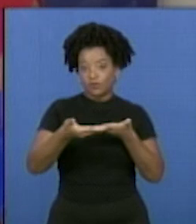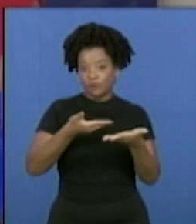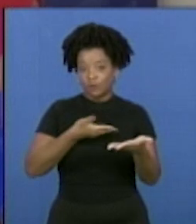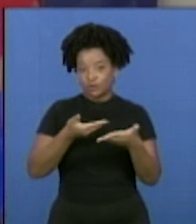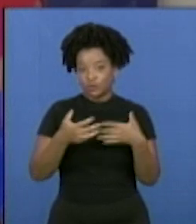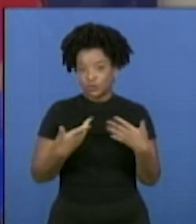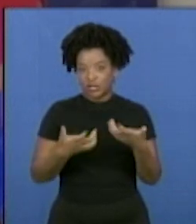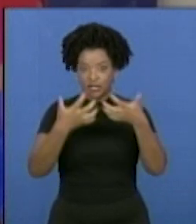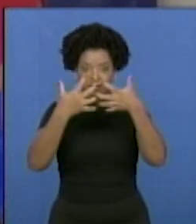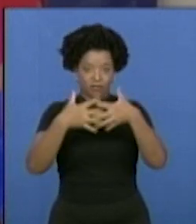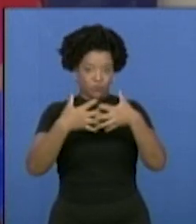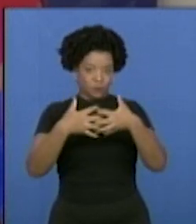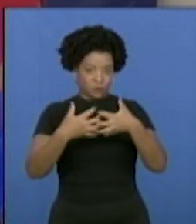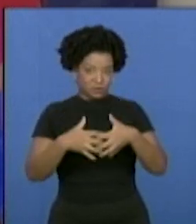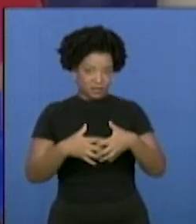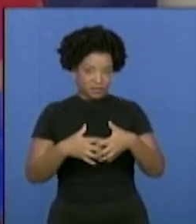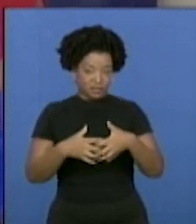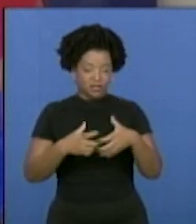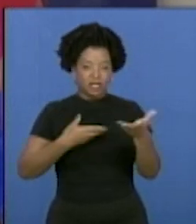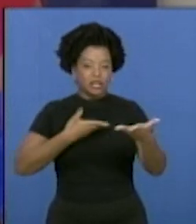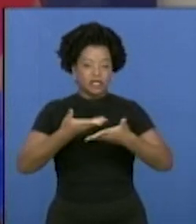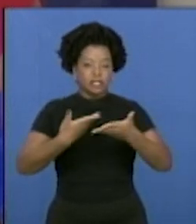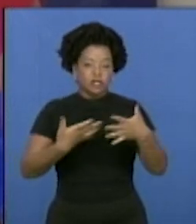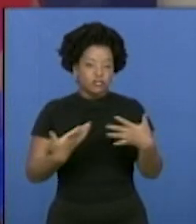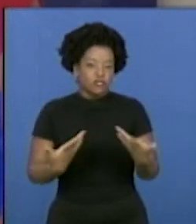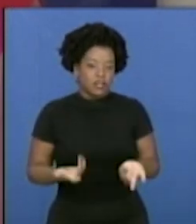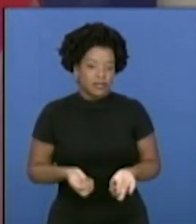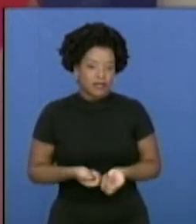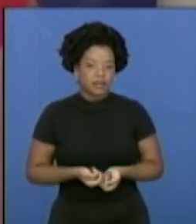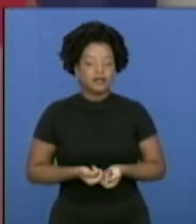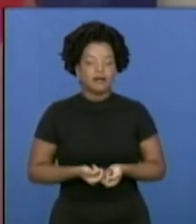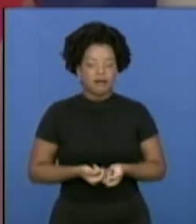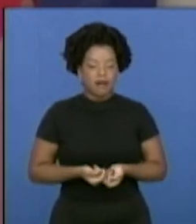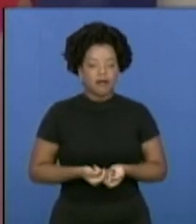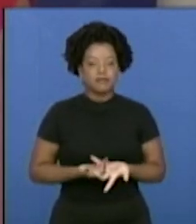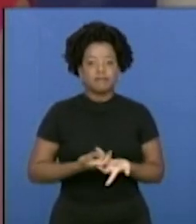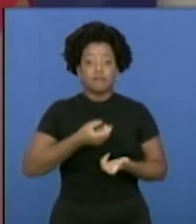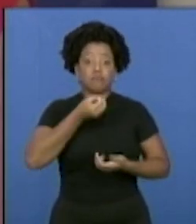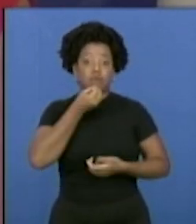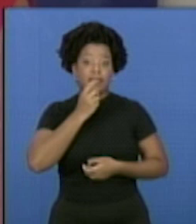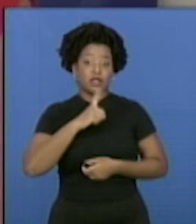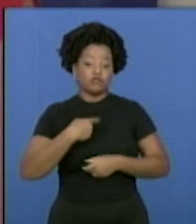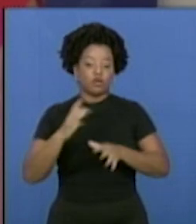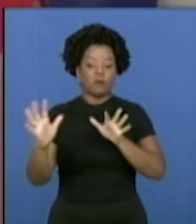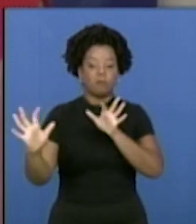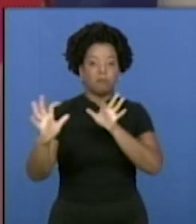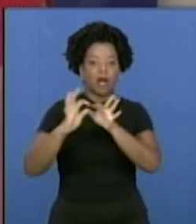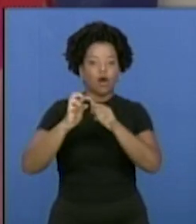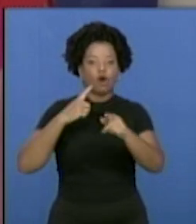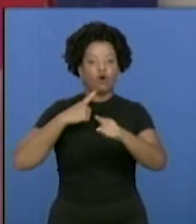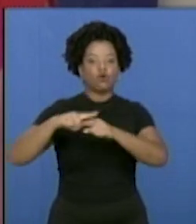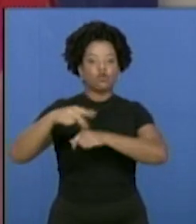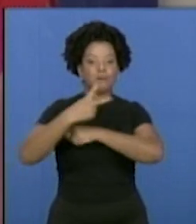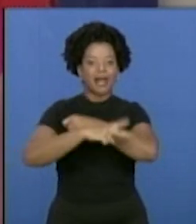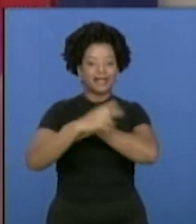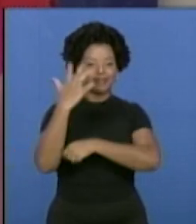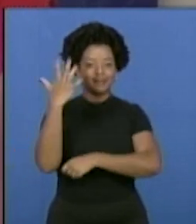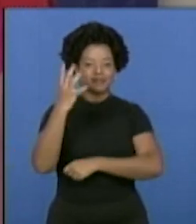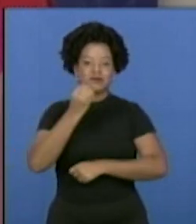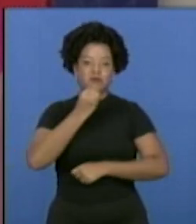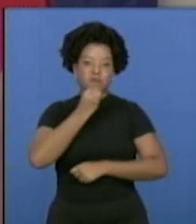a la industria, nuevos negocios enfocados a los temas de exportación de nuestros productos. Hoy es muy importante para la industria la